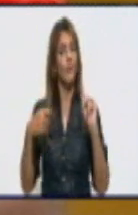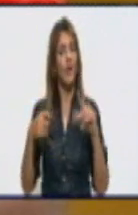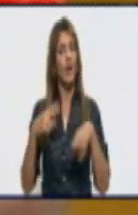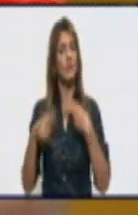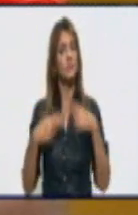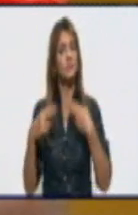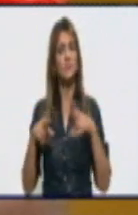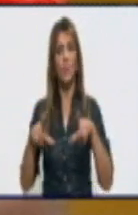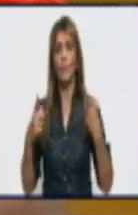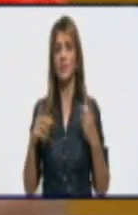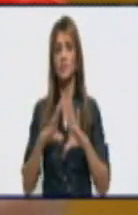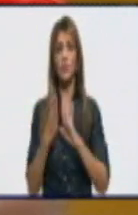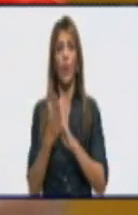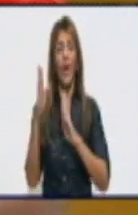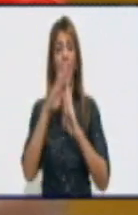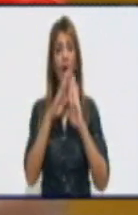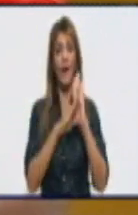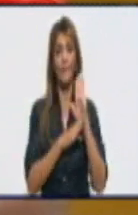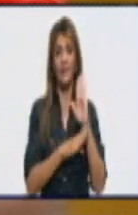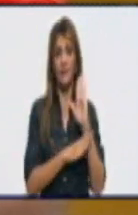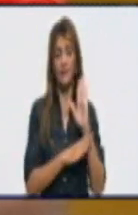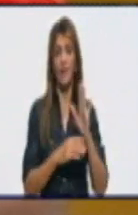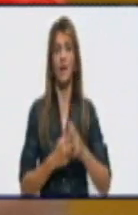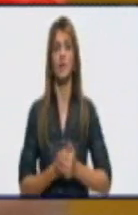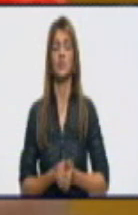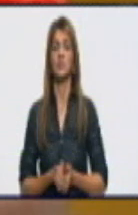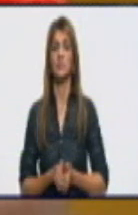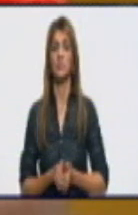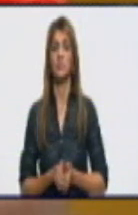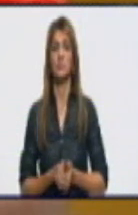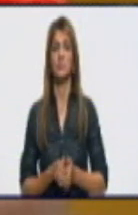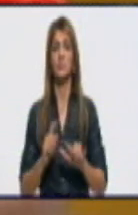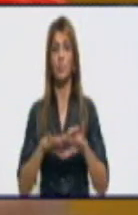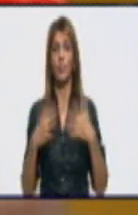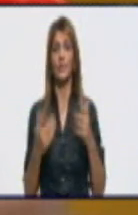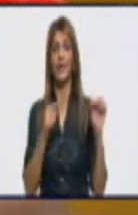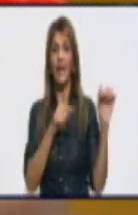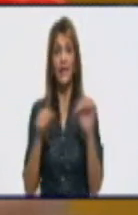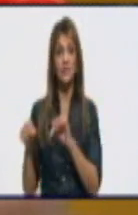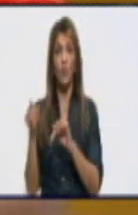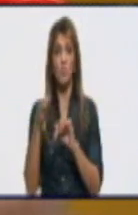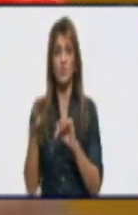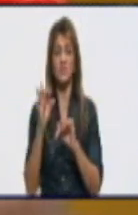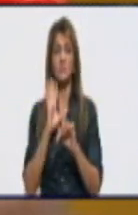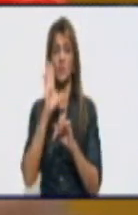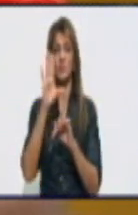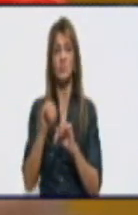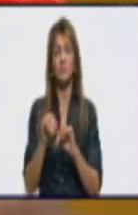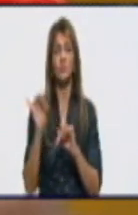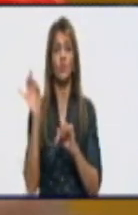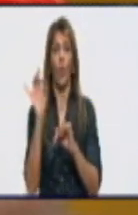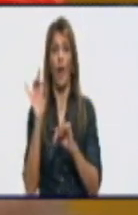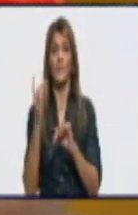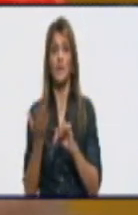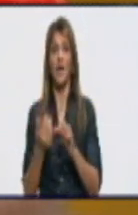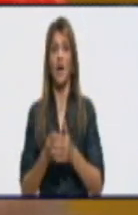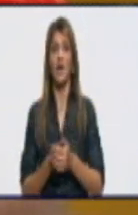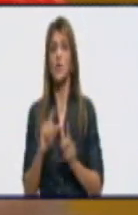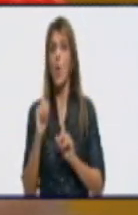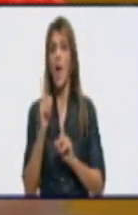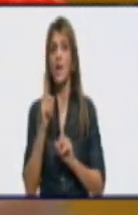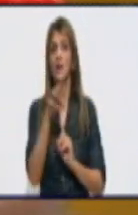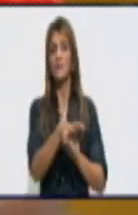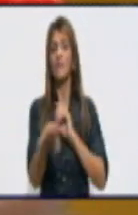en estos dos días de que llevamos de ciclo ya estos municipios tienen una focalidad que todavía no es una focalidad